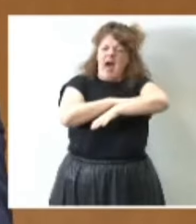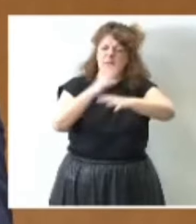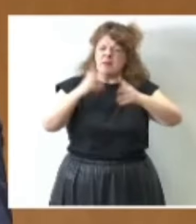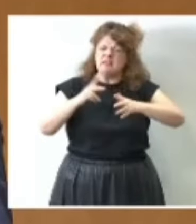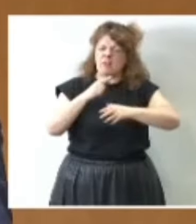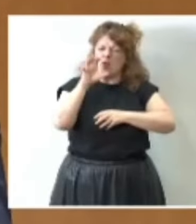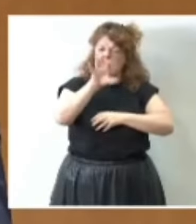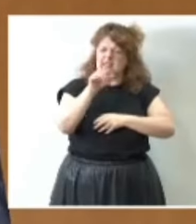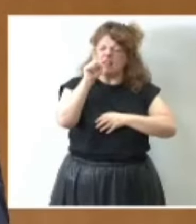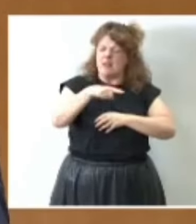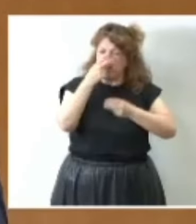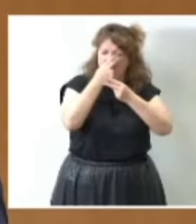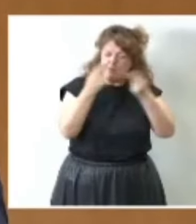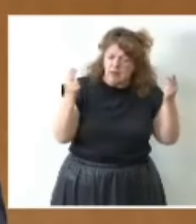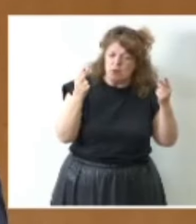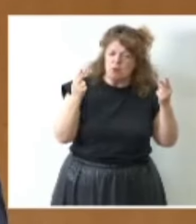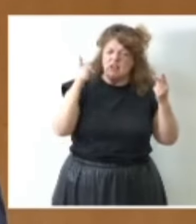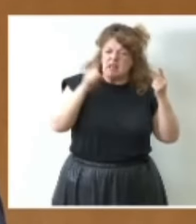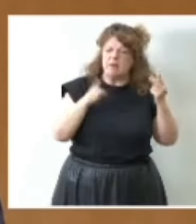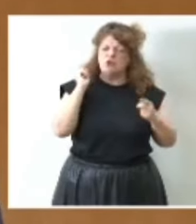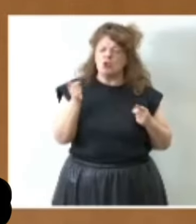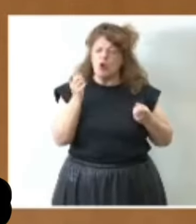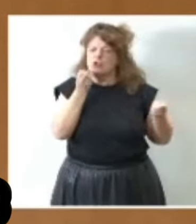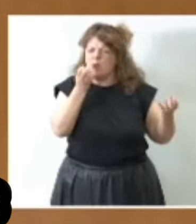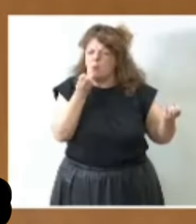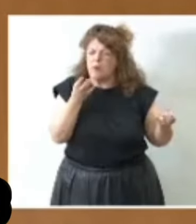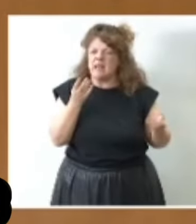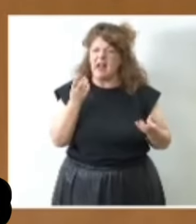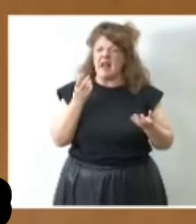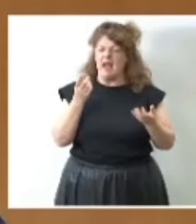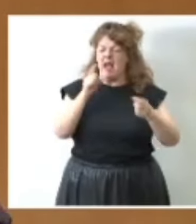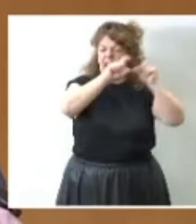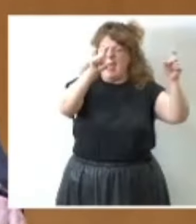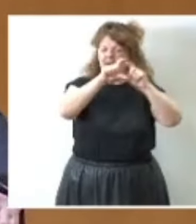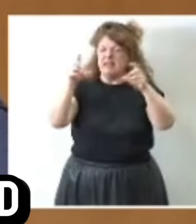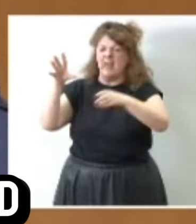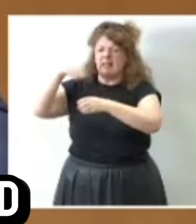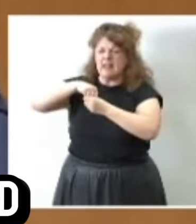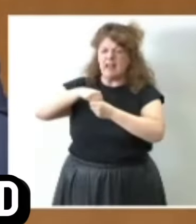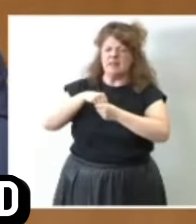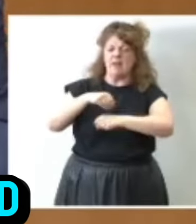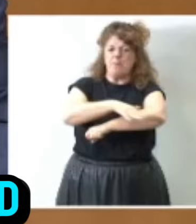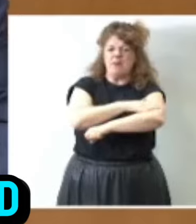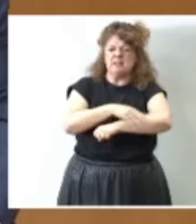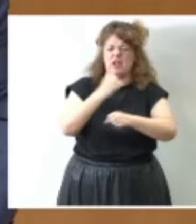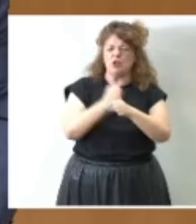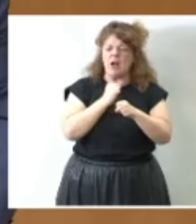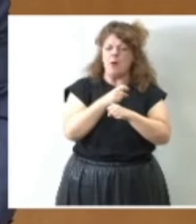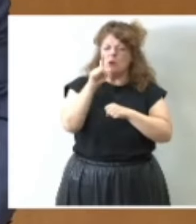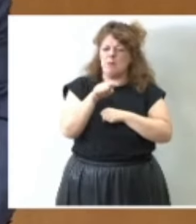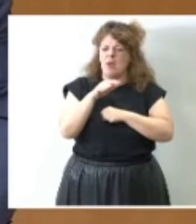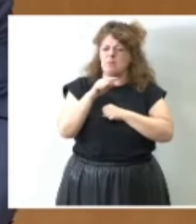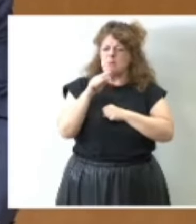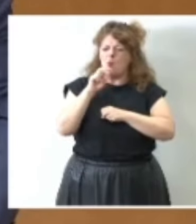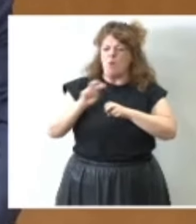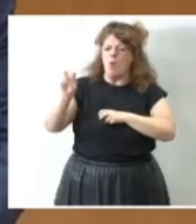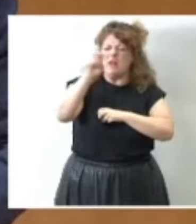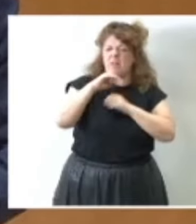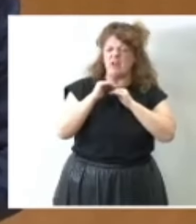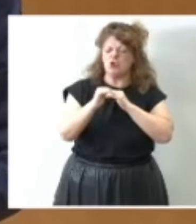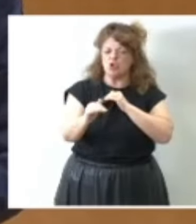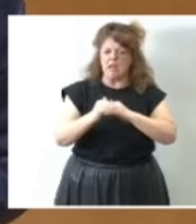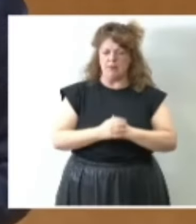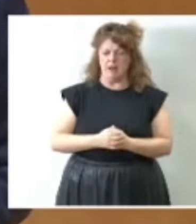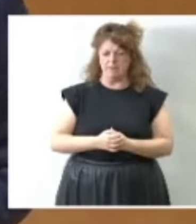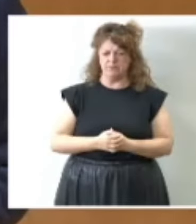empresas públicas, sino que sólo se publicarán las de las entidades integrantes del Ministerio de Transportes y Movilidad Sostenible. Es más,